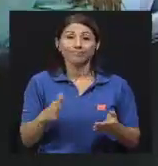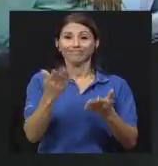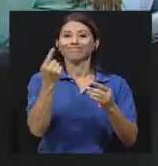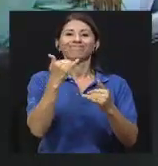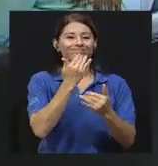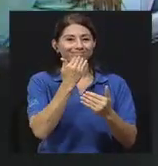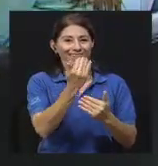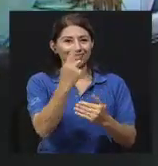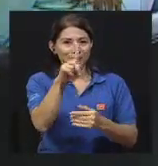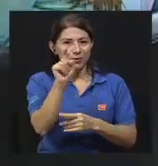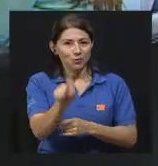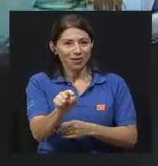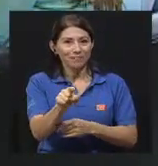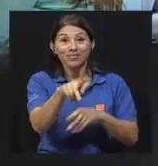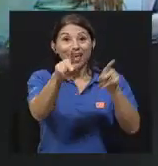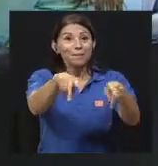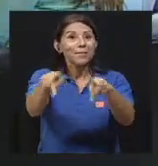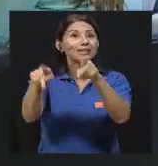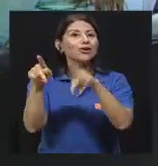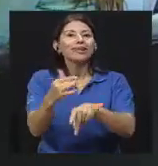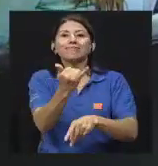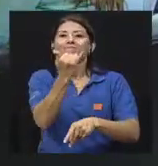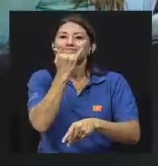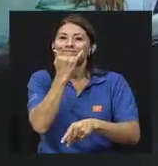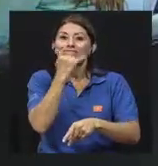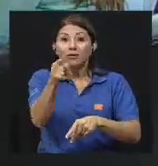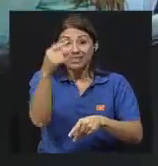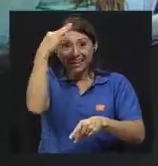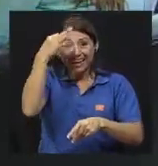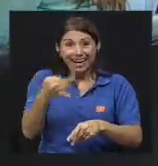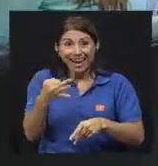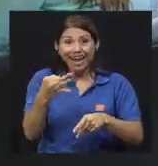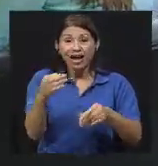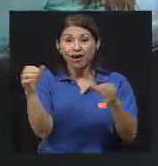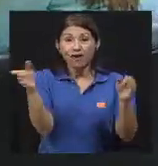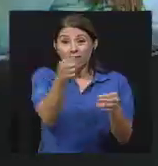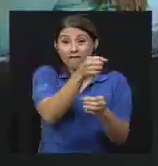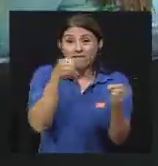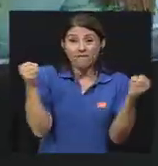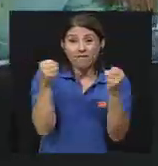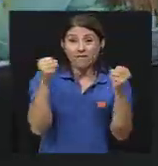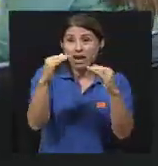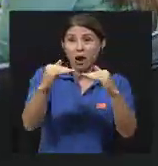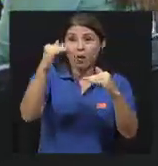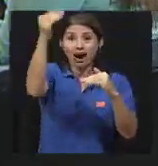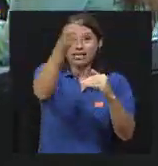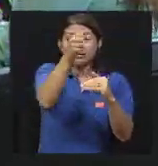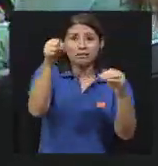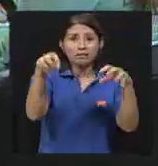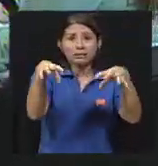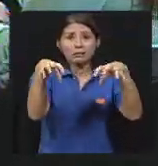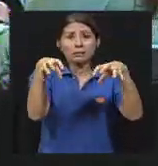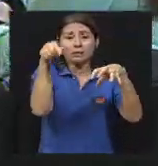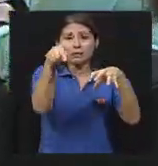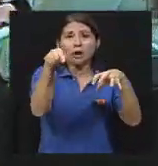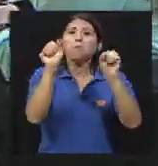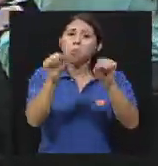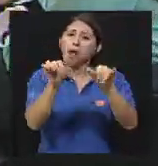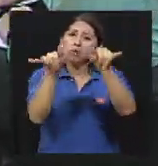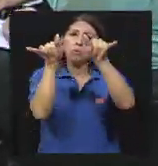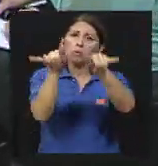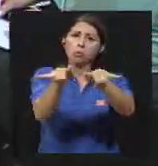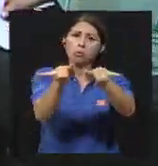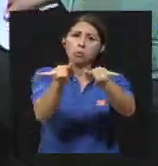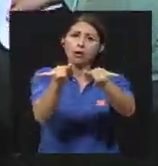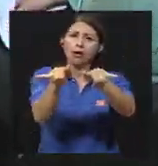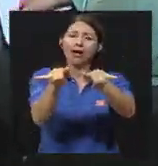equivocada de los costalicenses con respecto al congelamiento. Uno puede congelar alimentos y si su vida útil no se